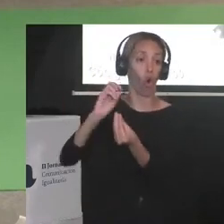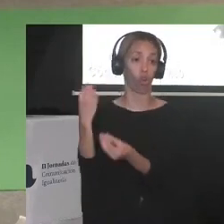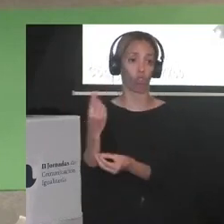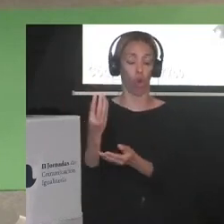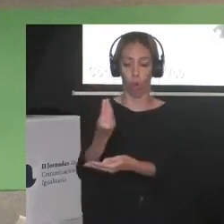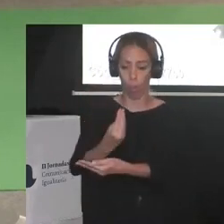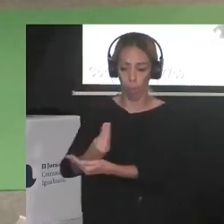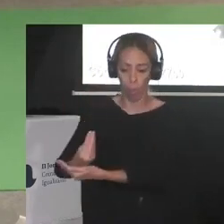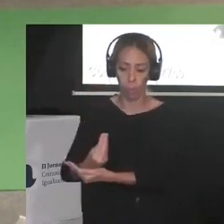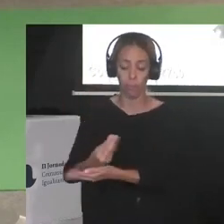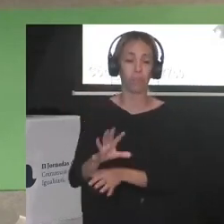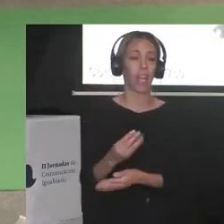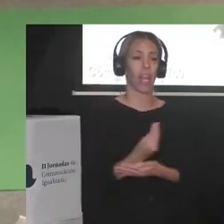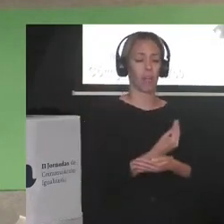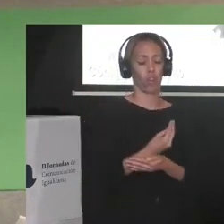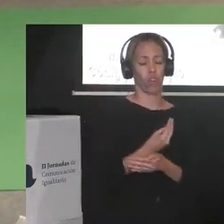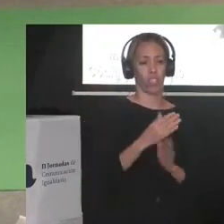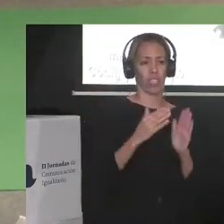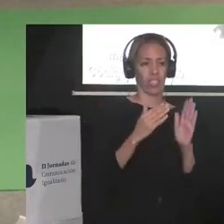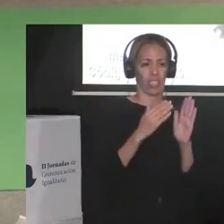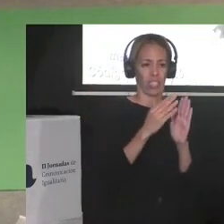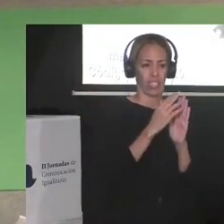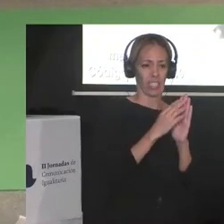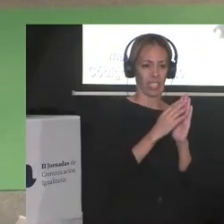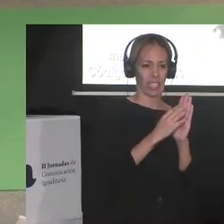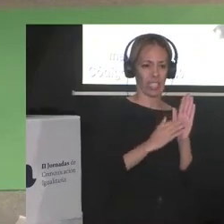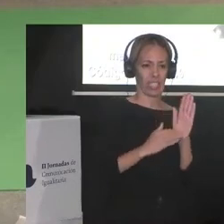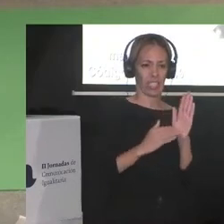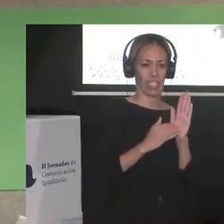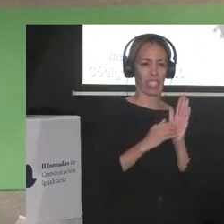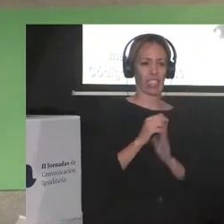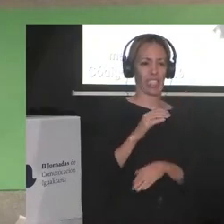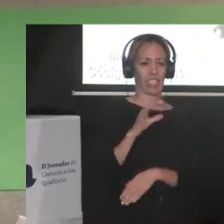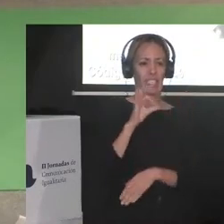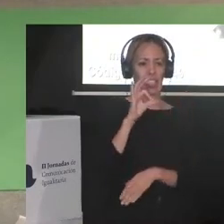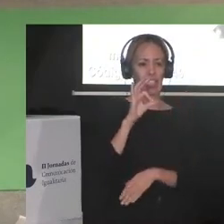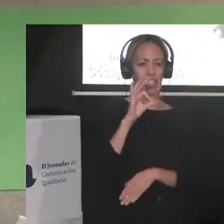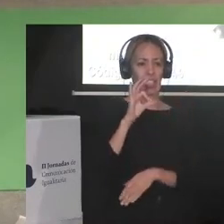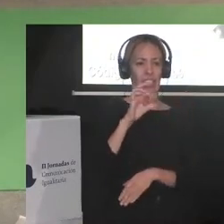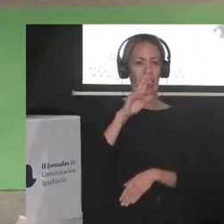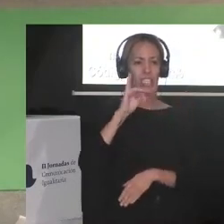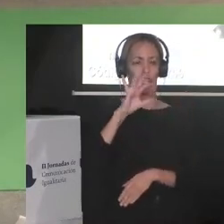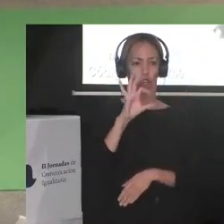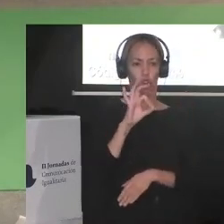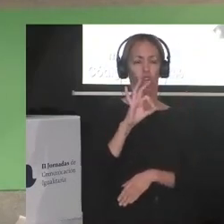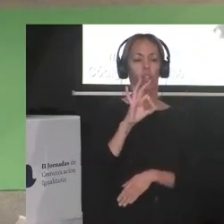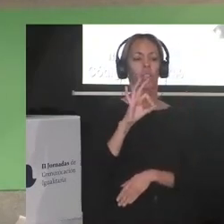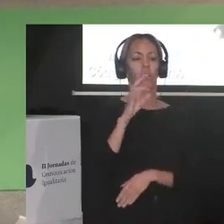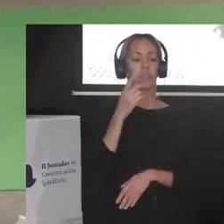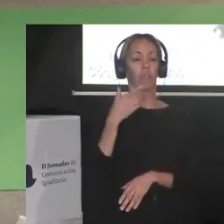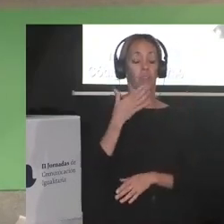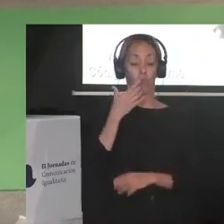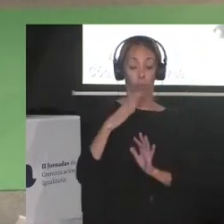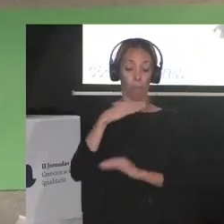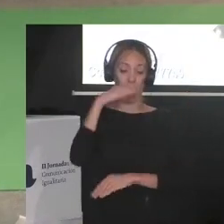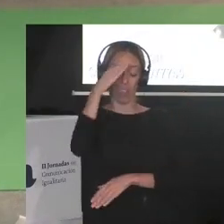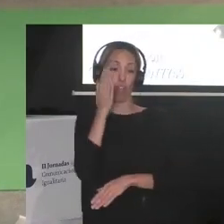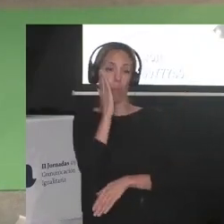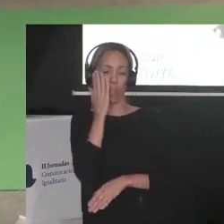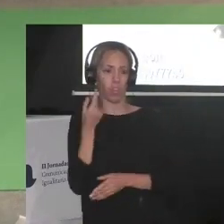los gemelos sirios del ataque químico por ejemplo aparecieron en la cama de su padre mientras dormía que ya no era joven